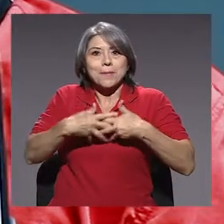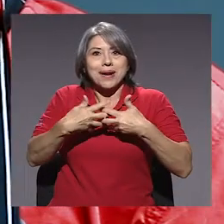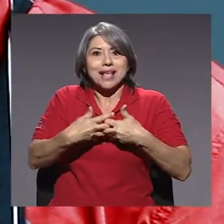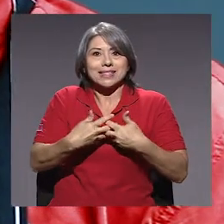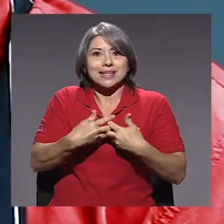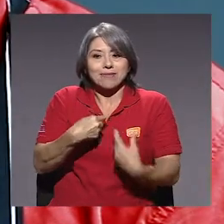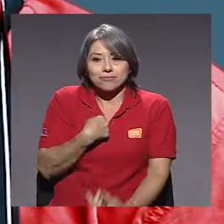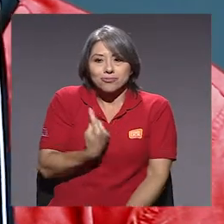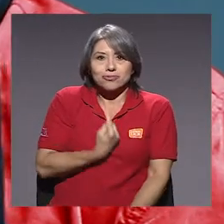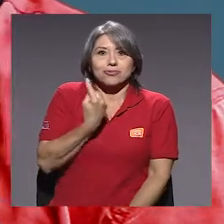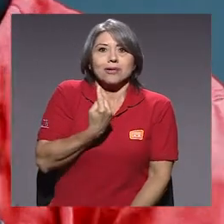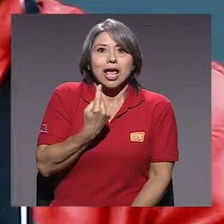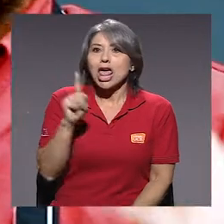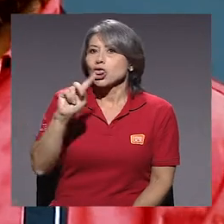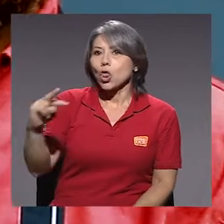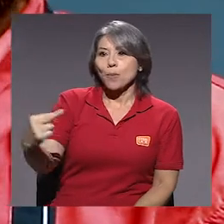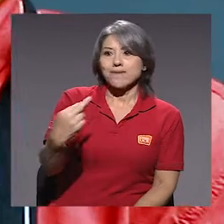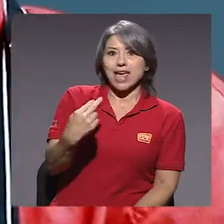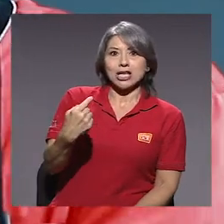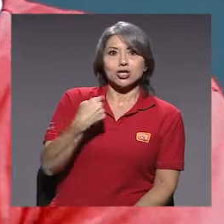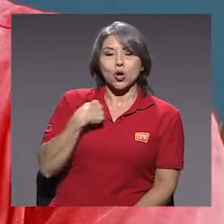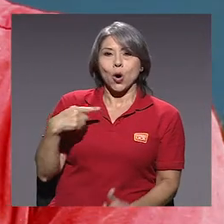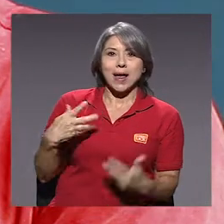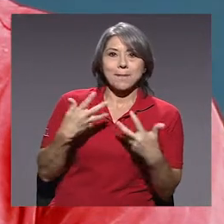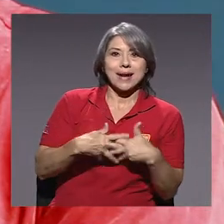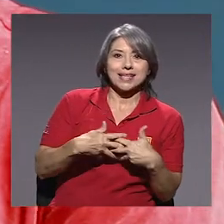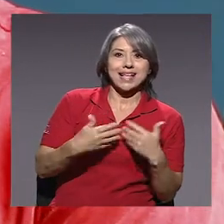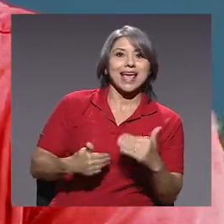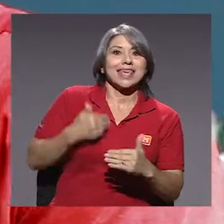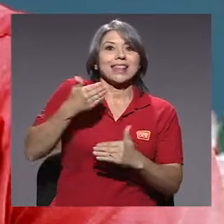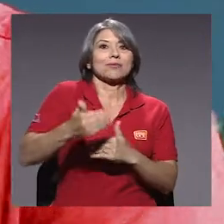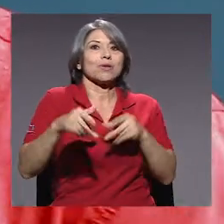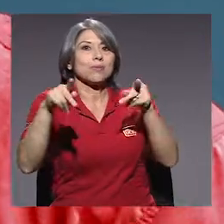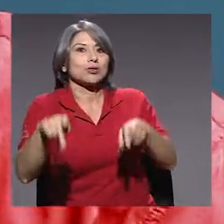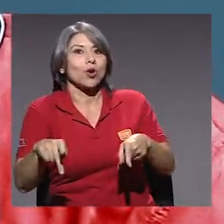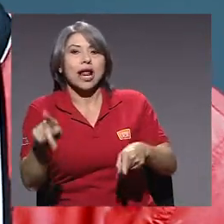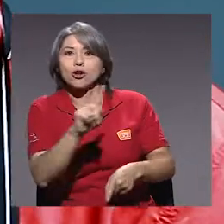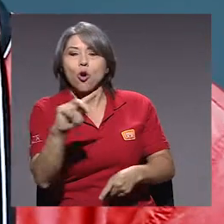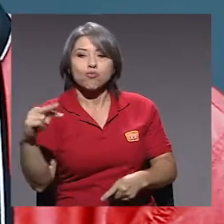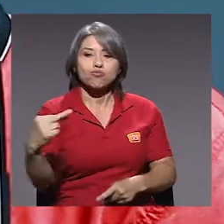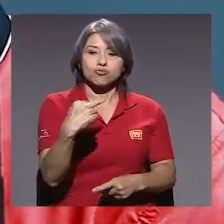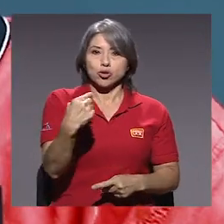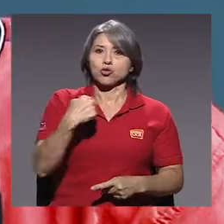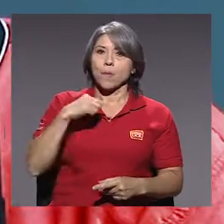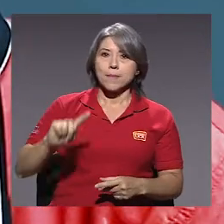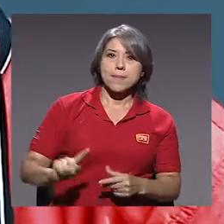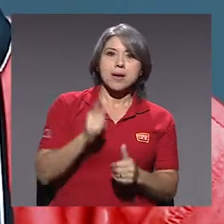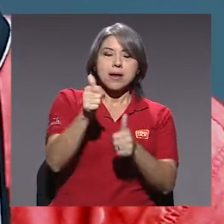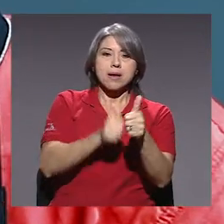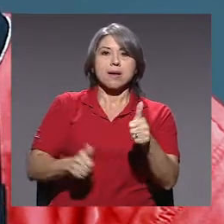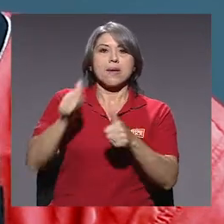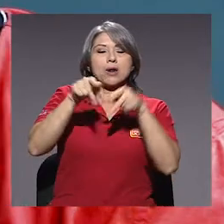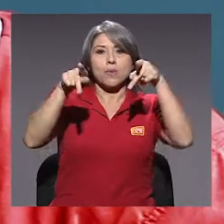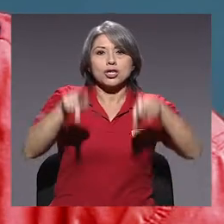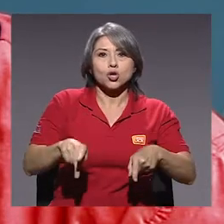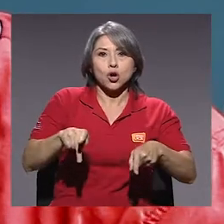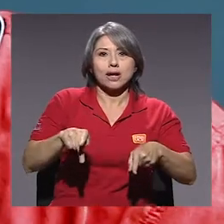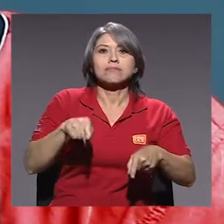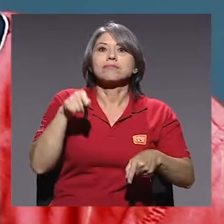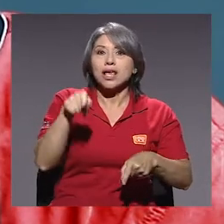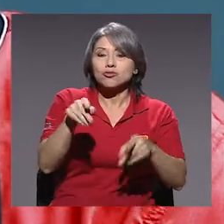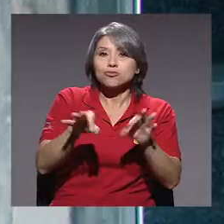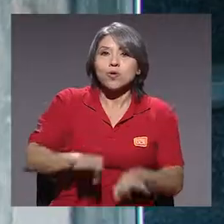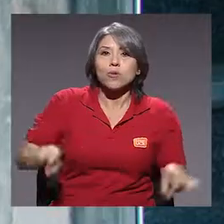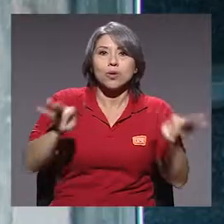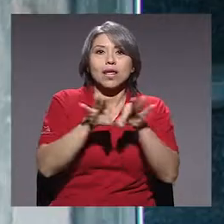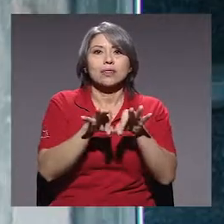Que no me entiendan como primero empresa y después persona, sino que me entiendan primero persona. Eso es súper importante para mí como